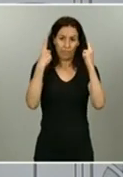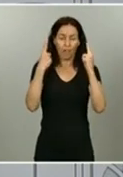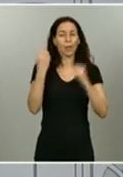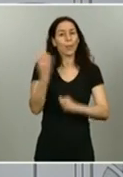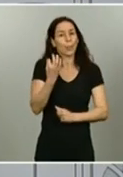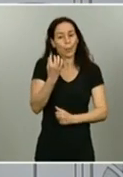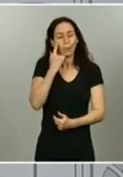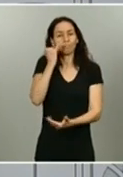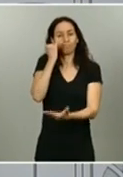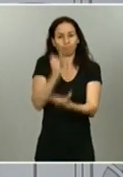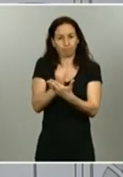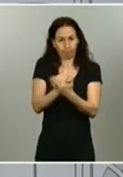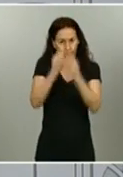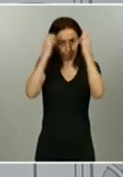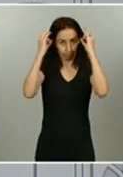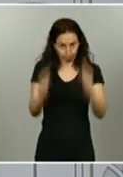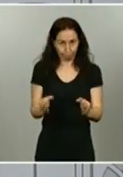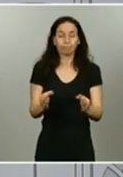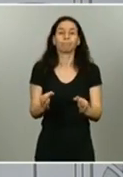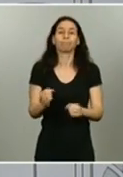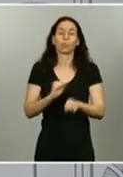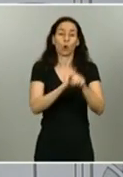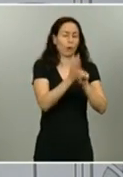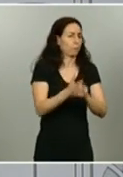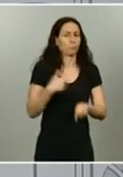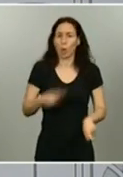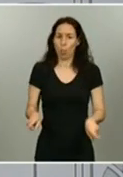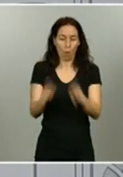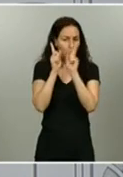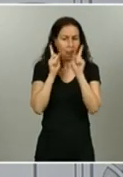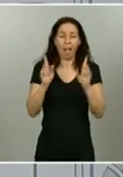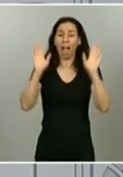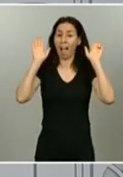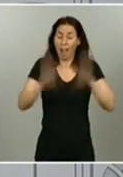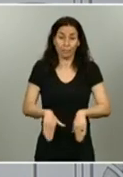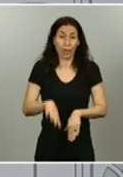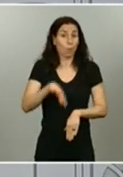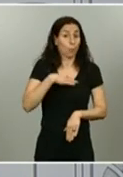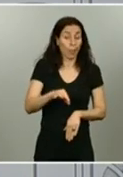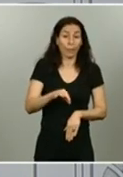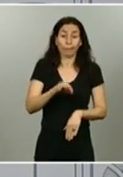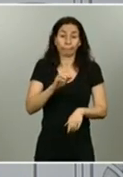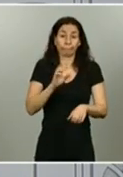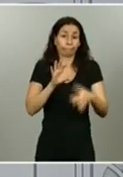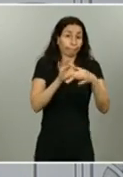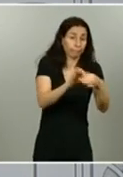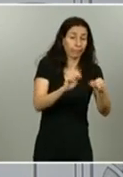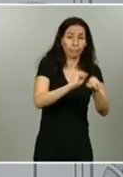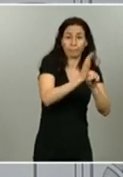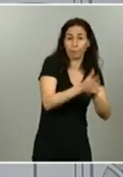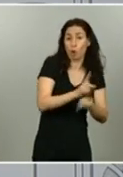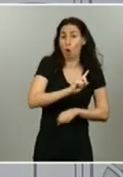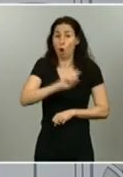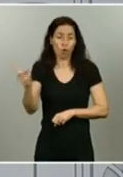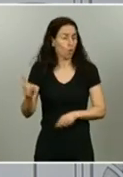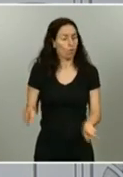sino que lo hacemos por todos aquellos que directa o indirectamente han podido fallecer por esta enfermedad, ya sea